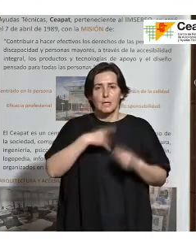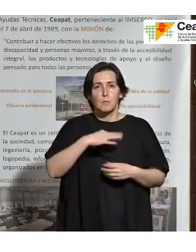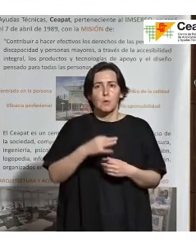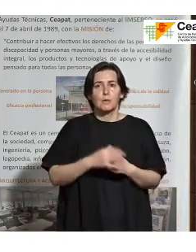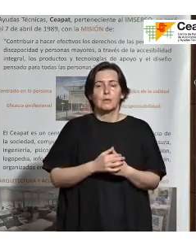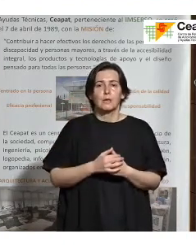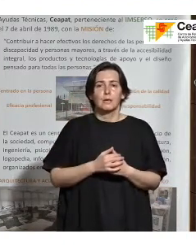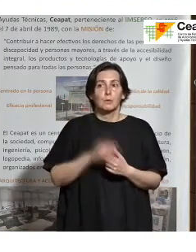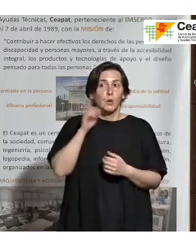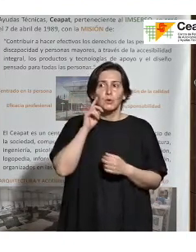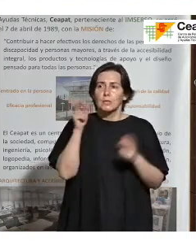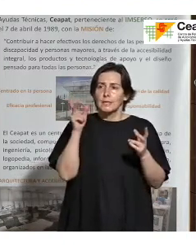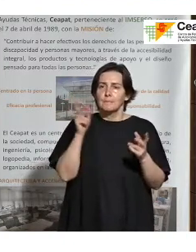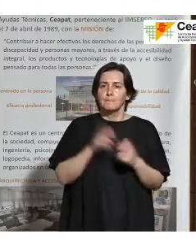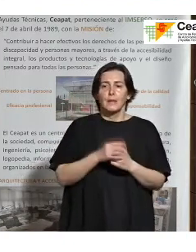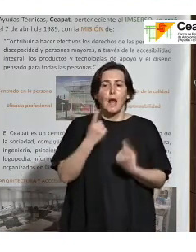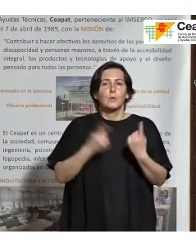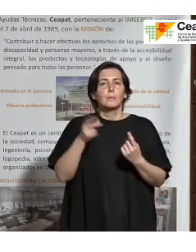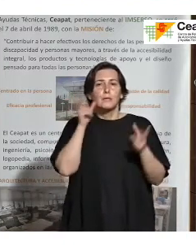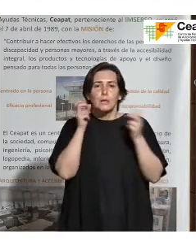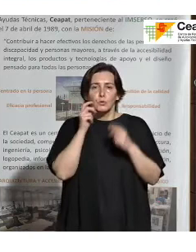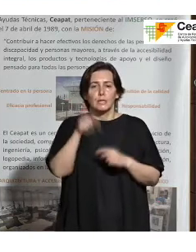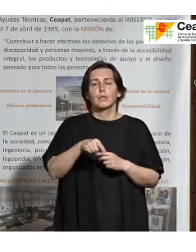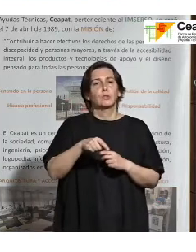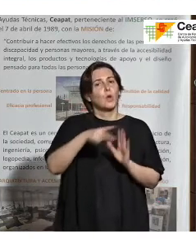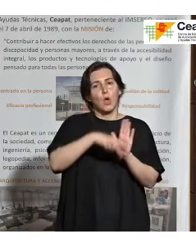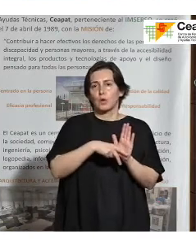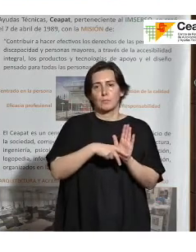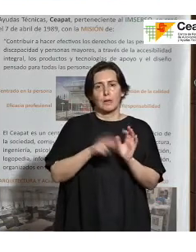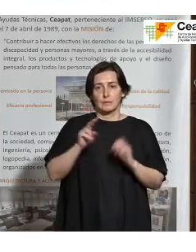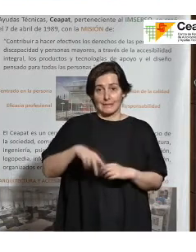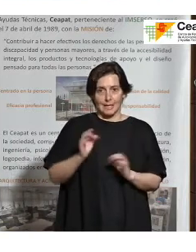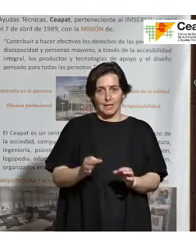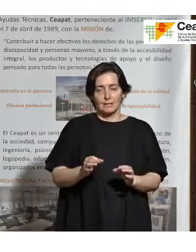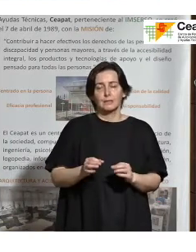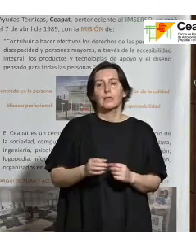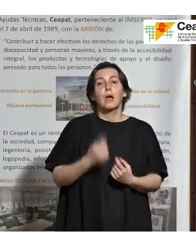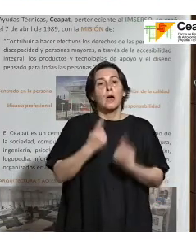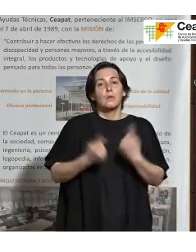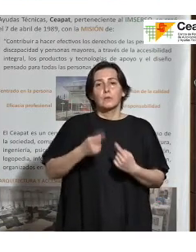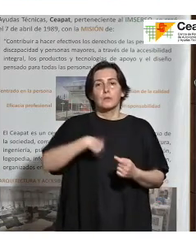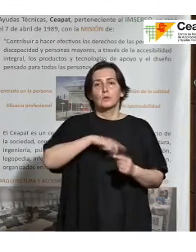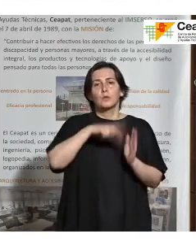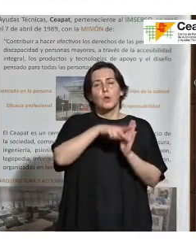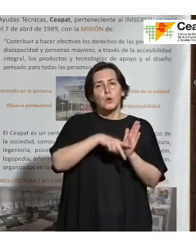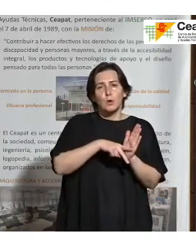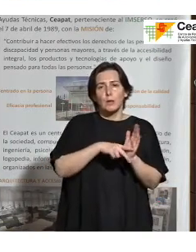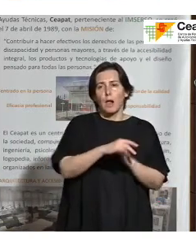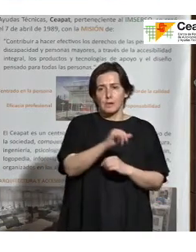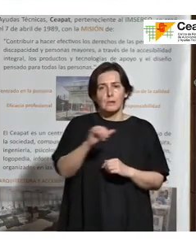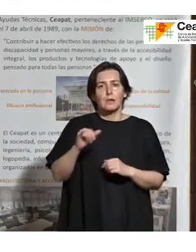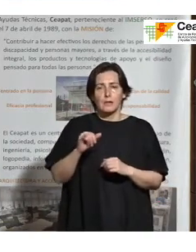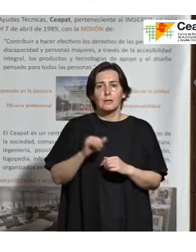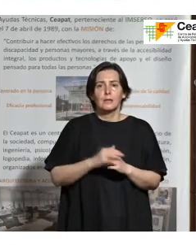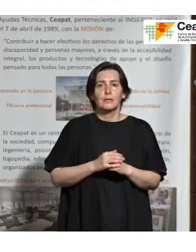que no sé si oís muchas veces, esto es por norma. Pues muchas veces tenemos normas que nos están rodeando muchos de nuestros